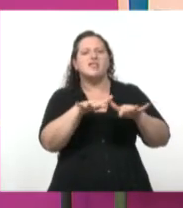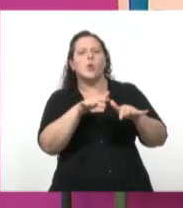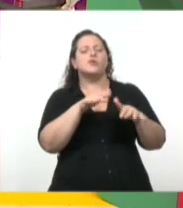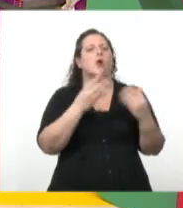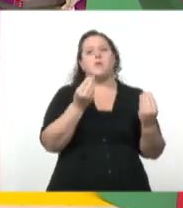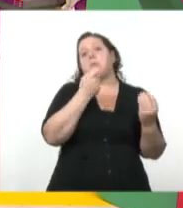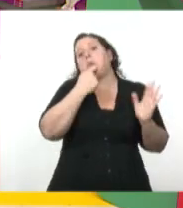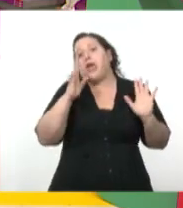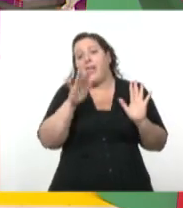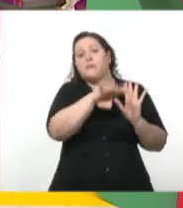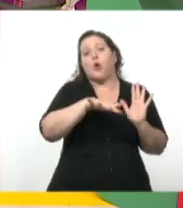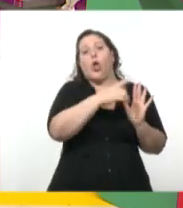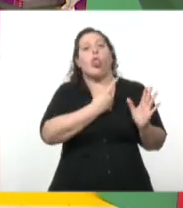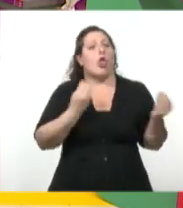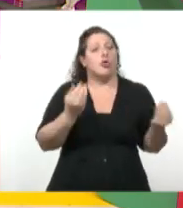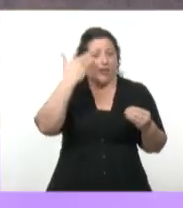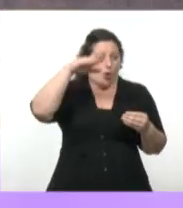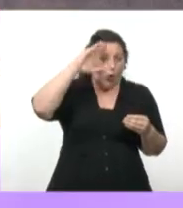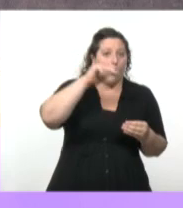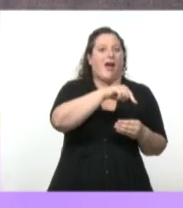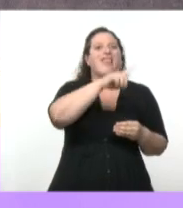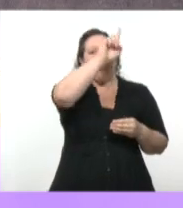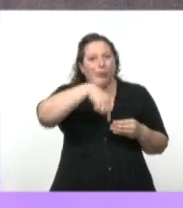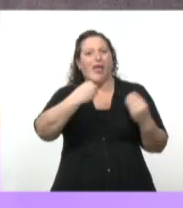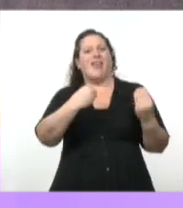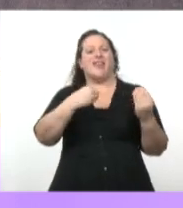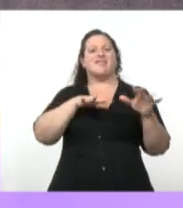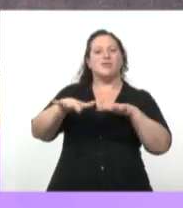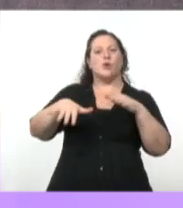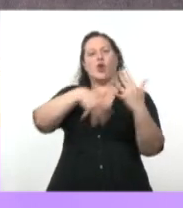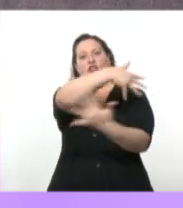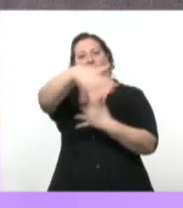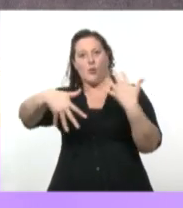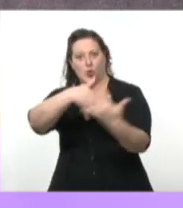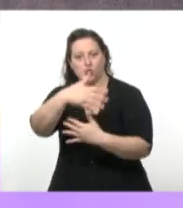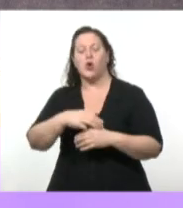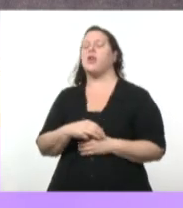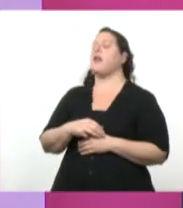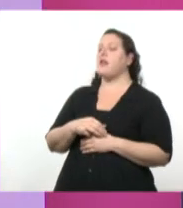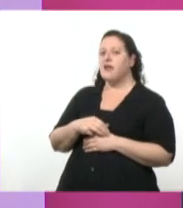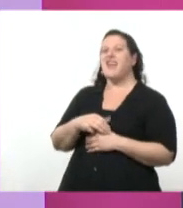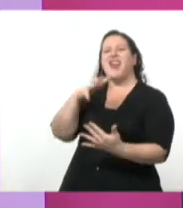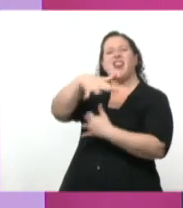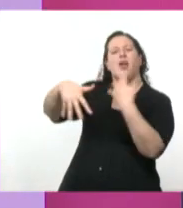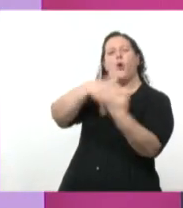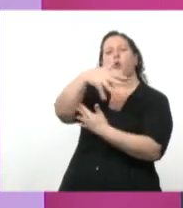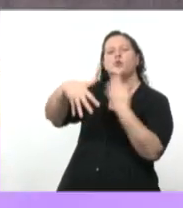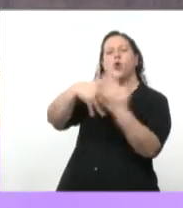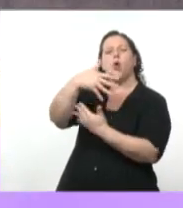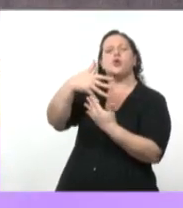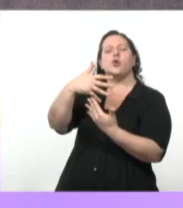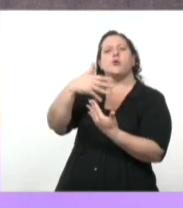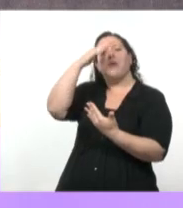Cuba, para que se dé un proceso revolucionario. Lo que hay en la idea también de revolución es como un corte abrupto en las condiciones